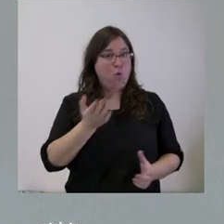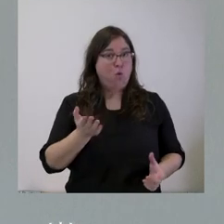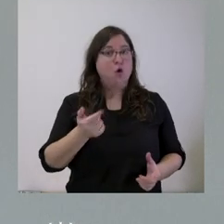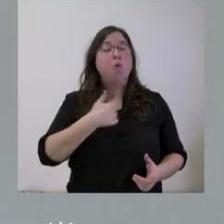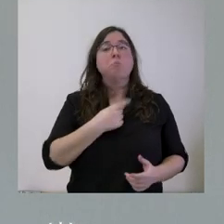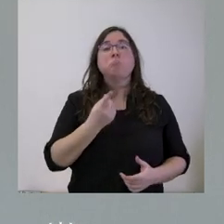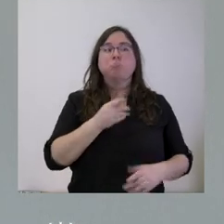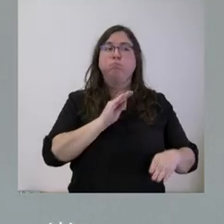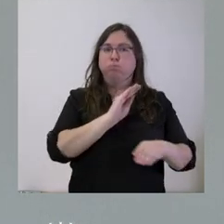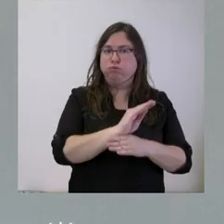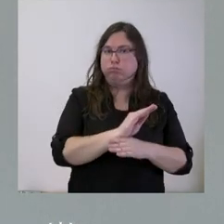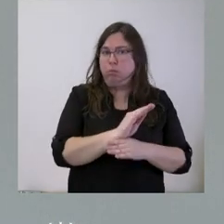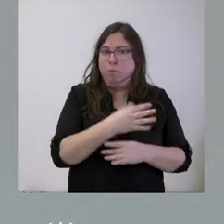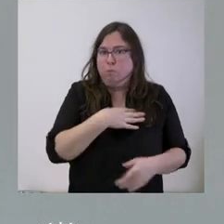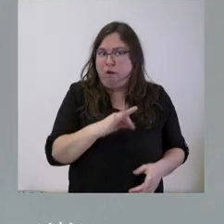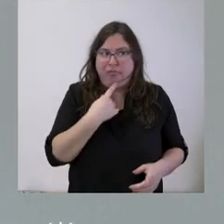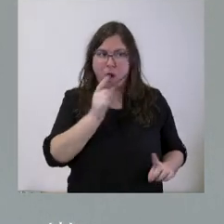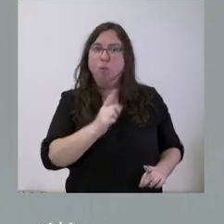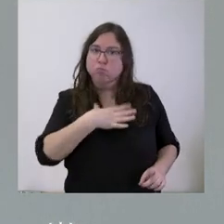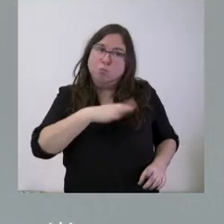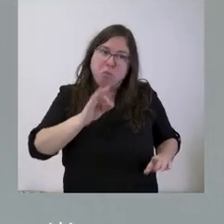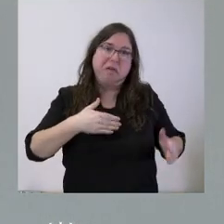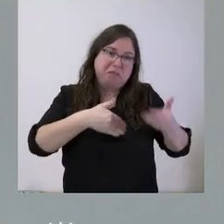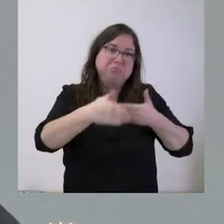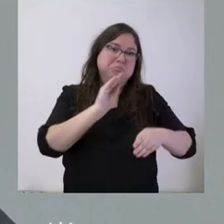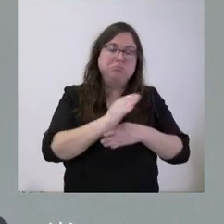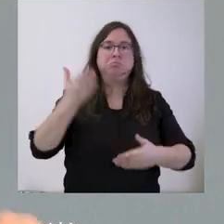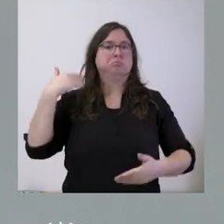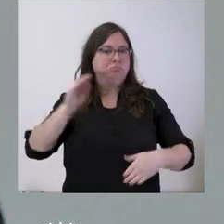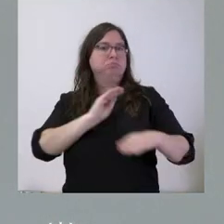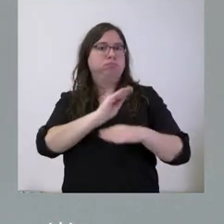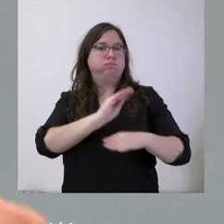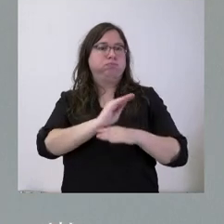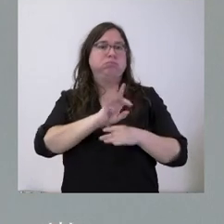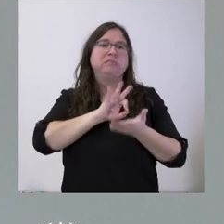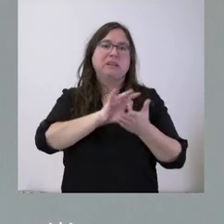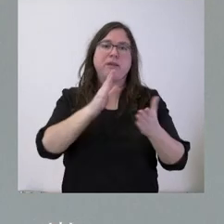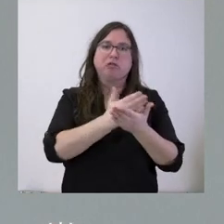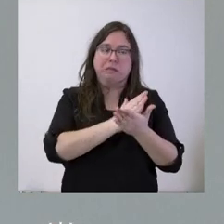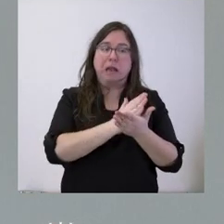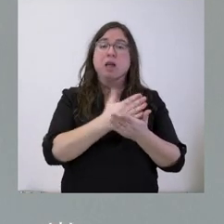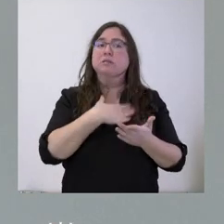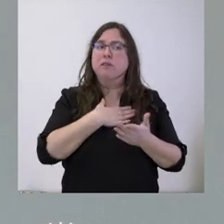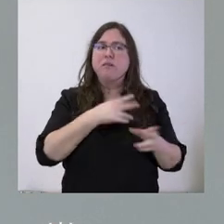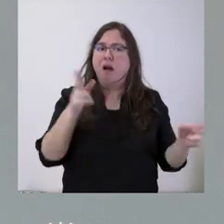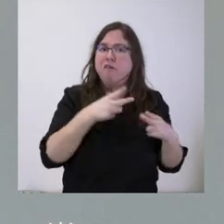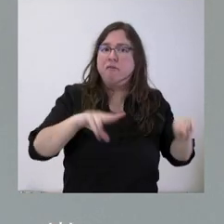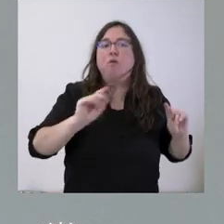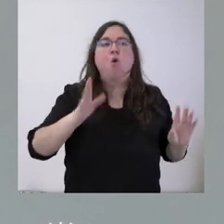aportación a ese servicio. Lo venimos haciendo y no excluimos realizarlo. Y, lógicamente,